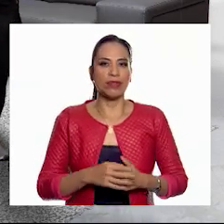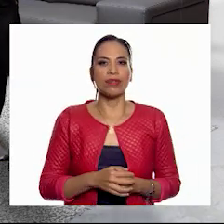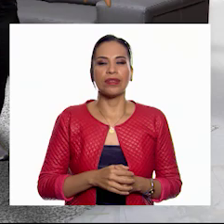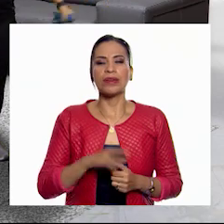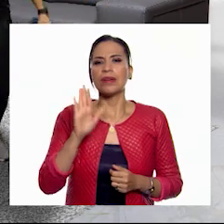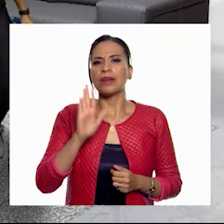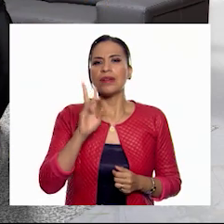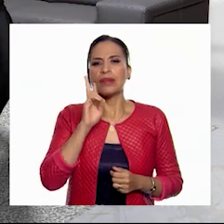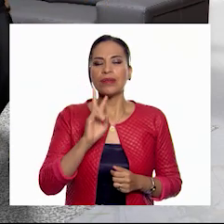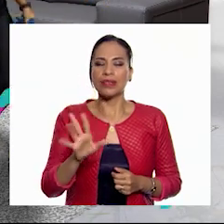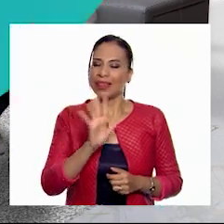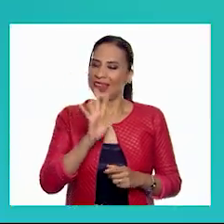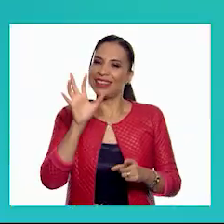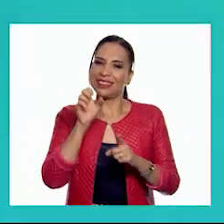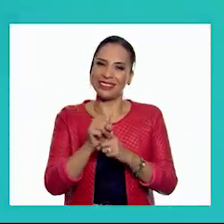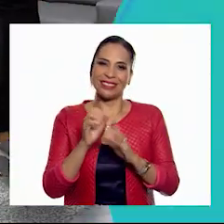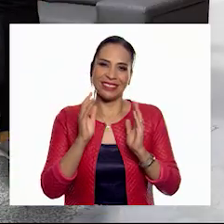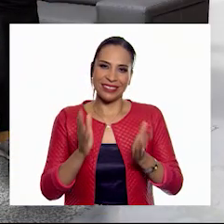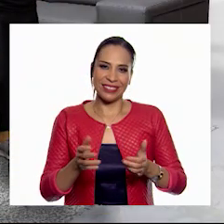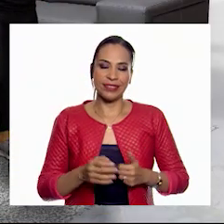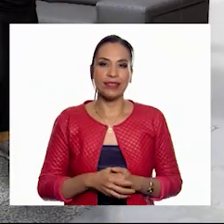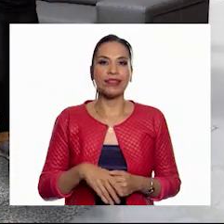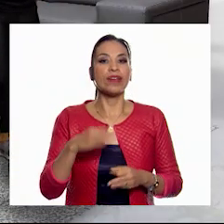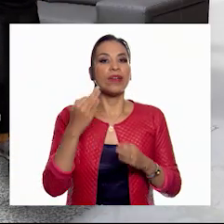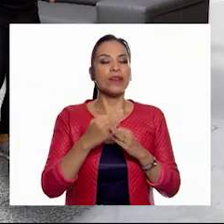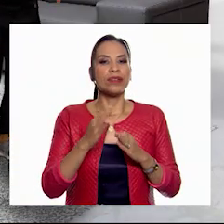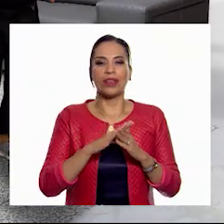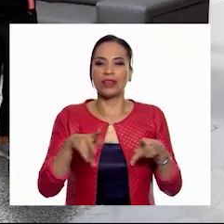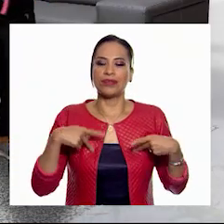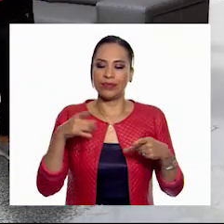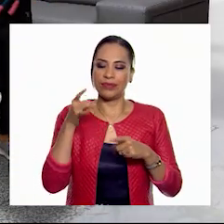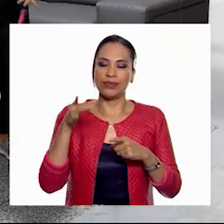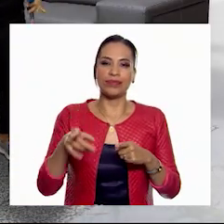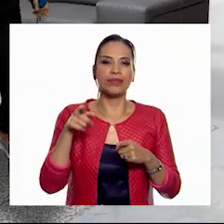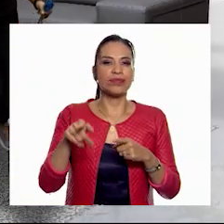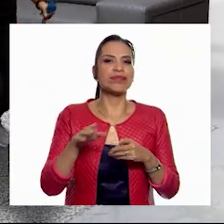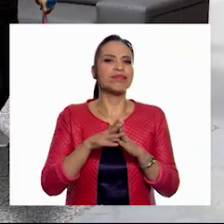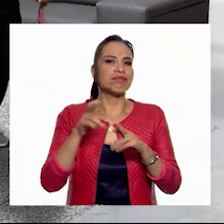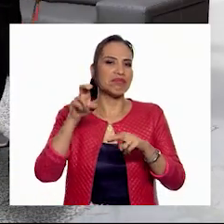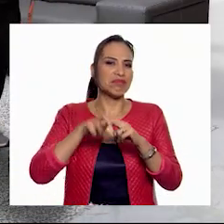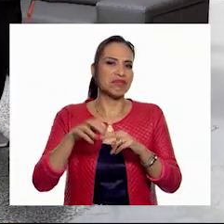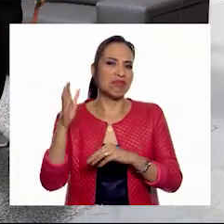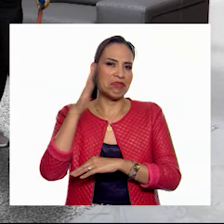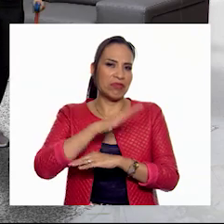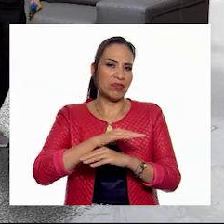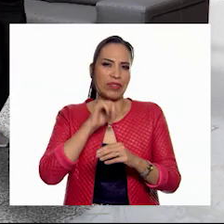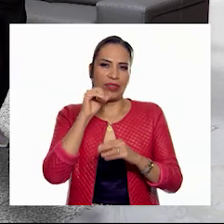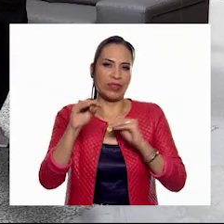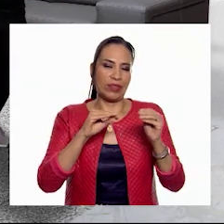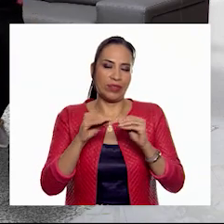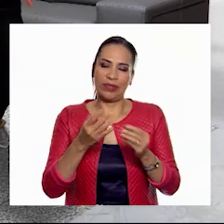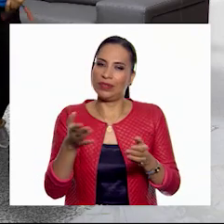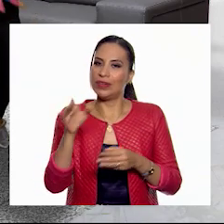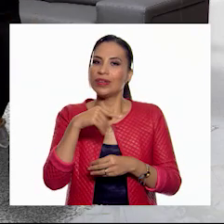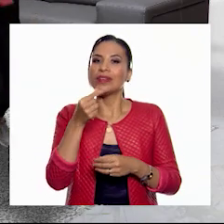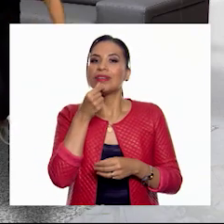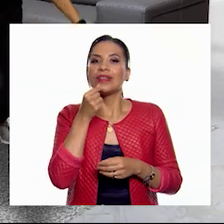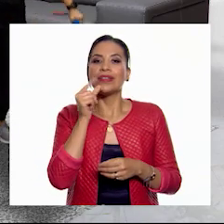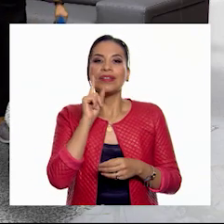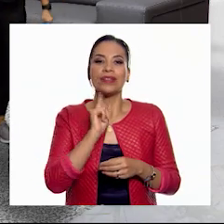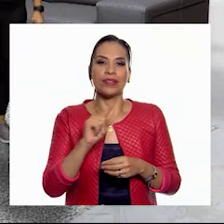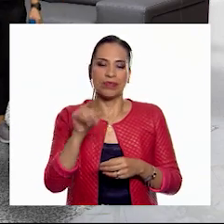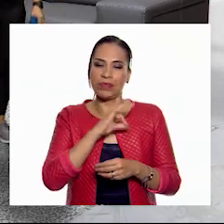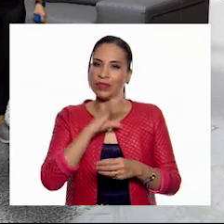¡Parece que lo logramos! Hemos debilitado sedentarios casi por completo y muchas niñas y niños pudieron